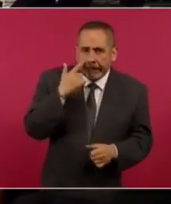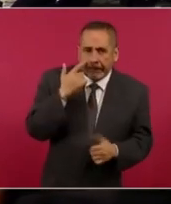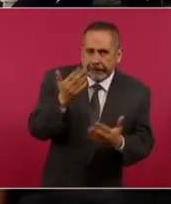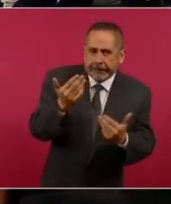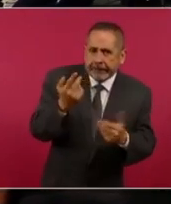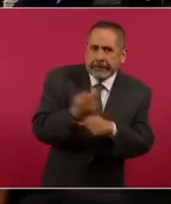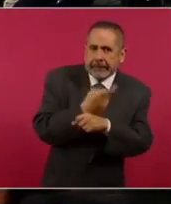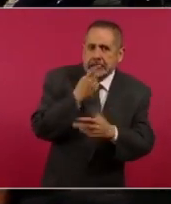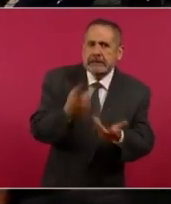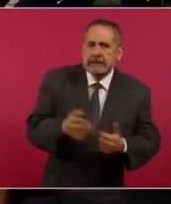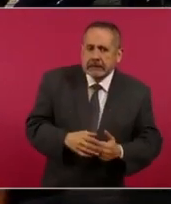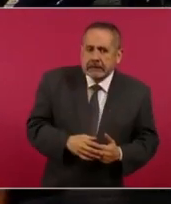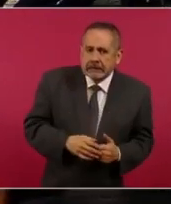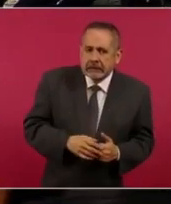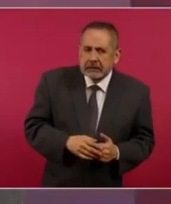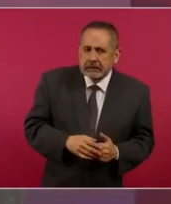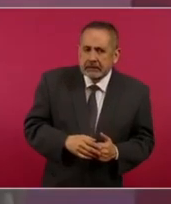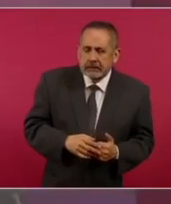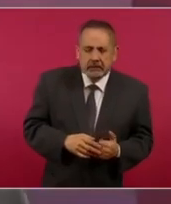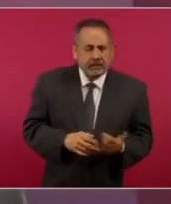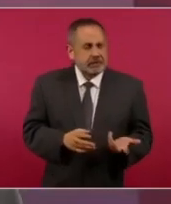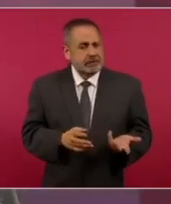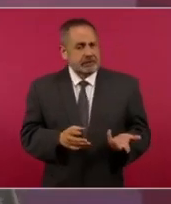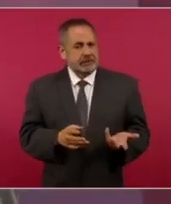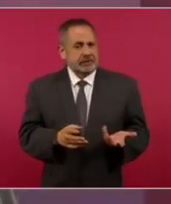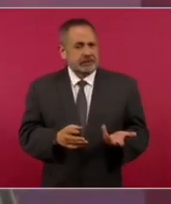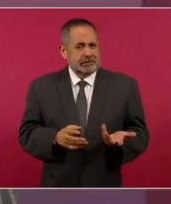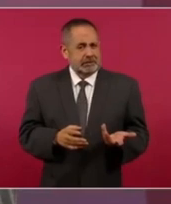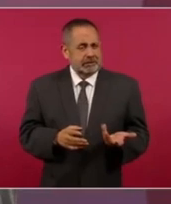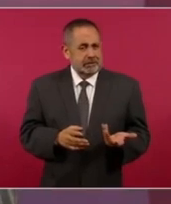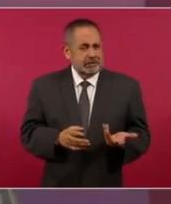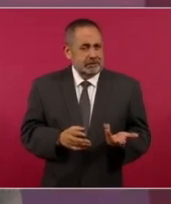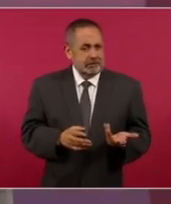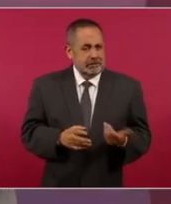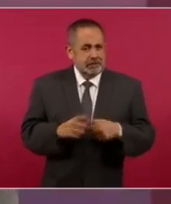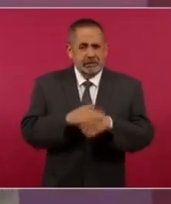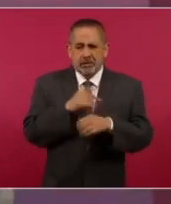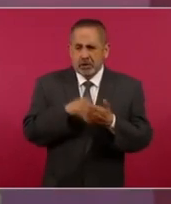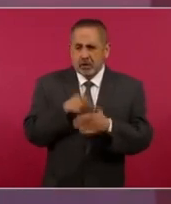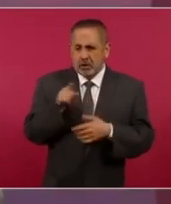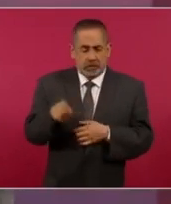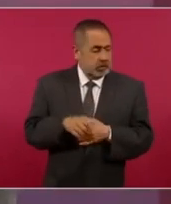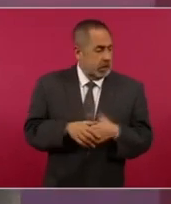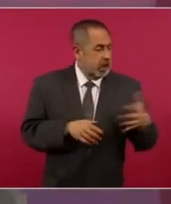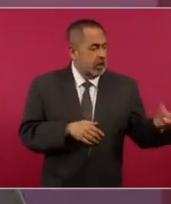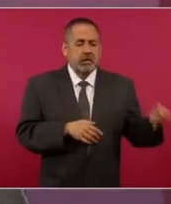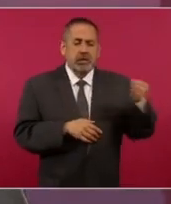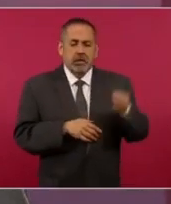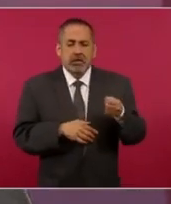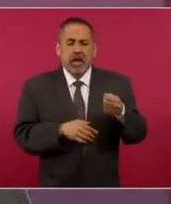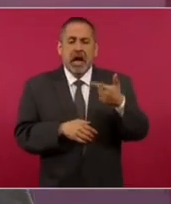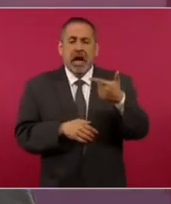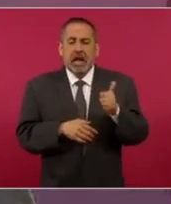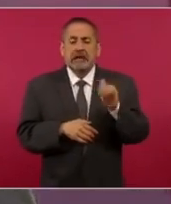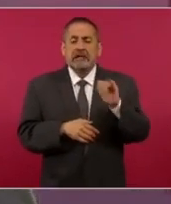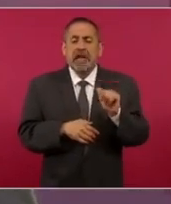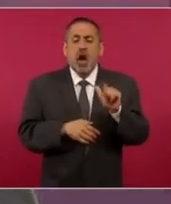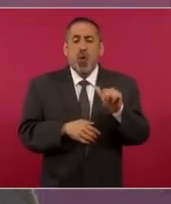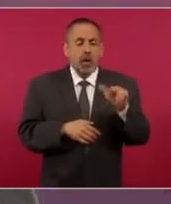sobre el por qué nombraste a García Luna y